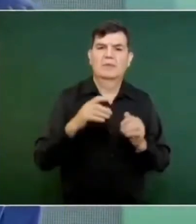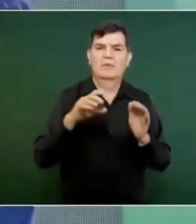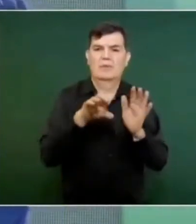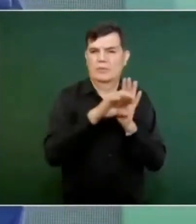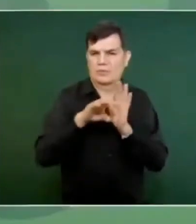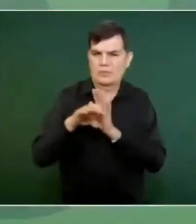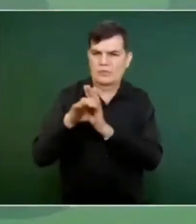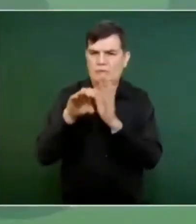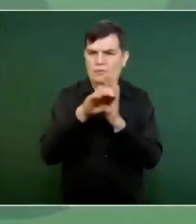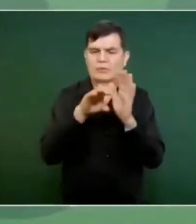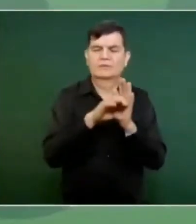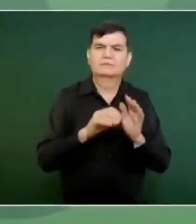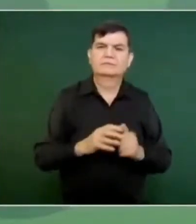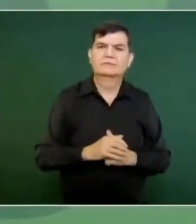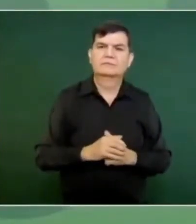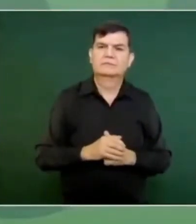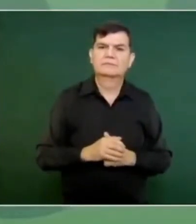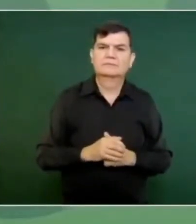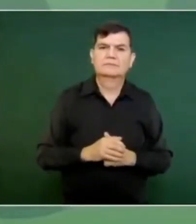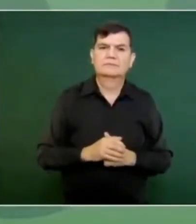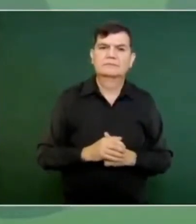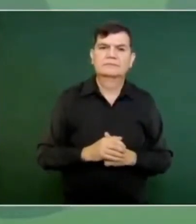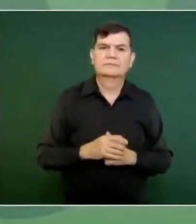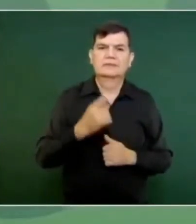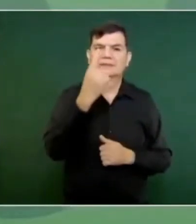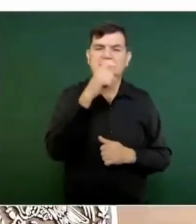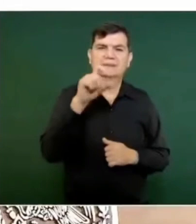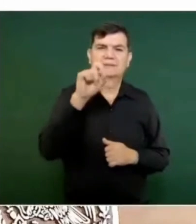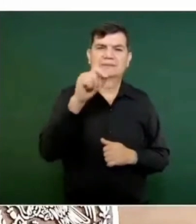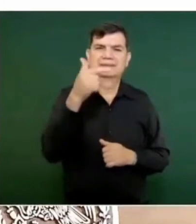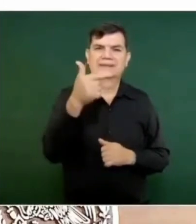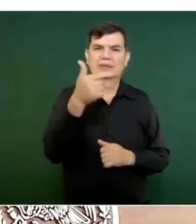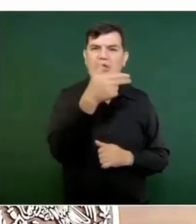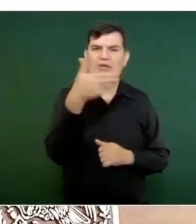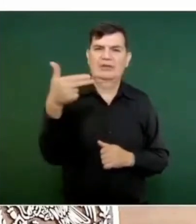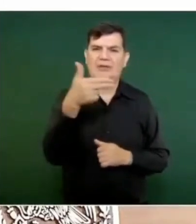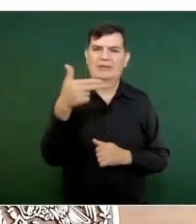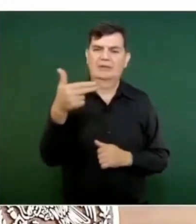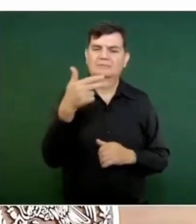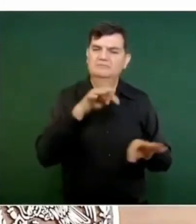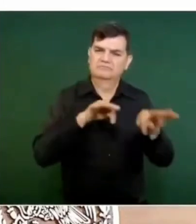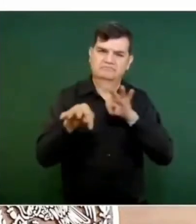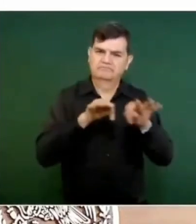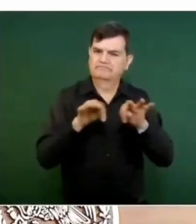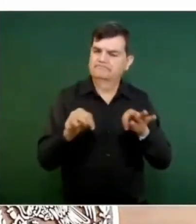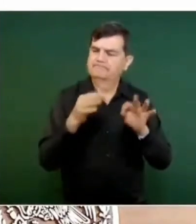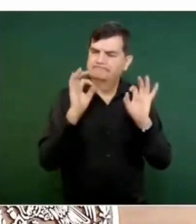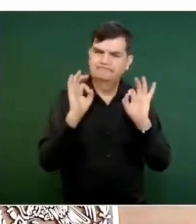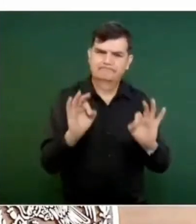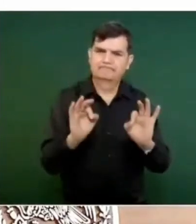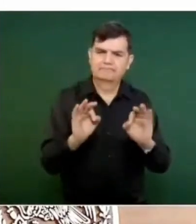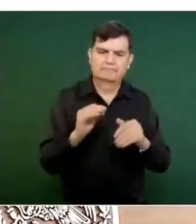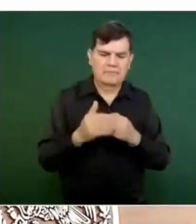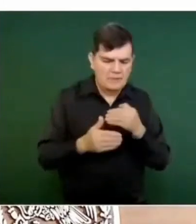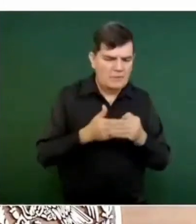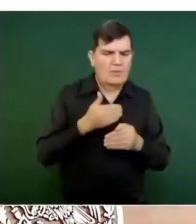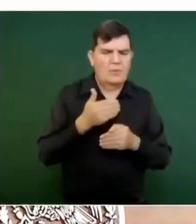y 127 hoteles funcionando. Y ahí van a ir